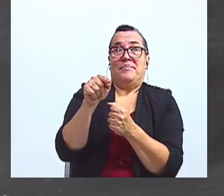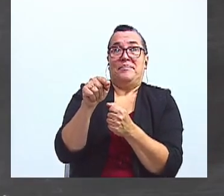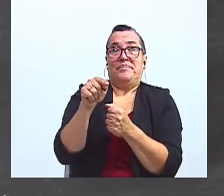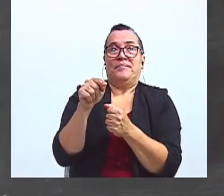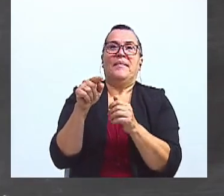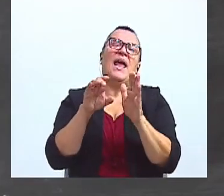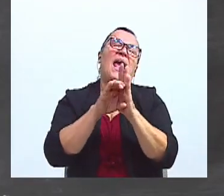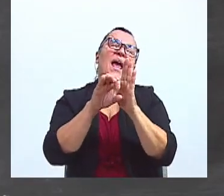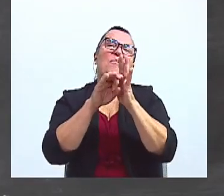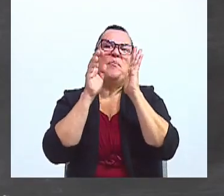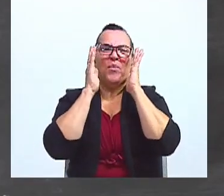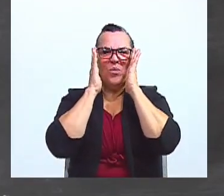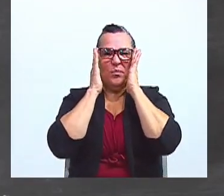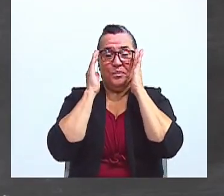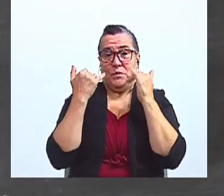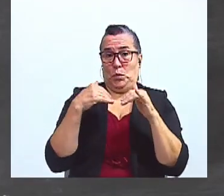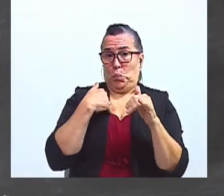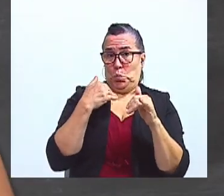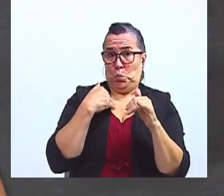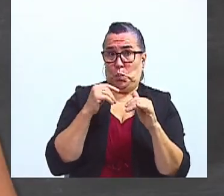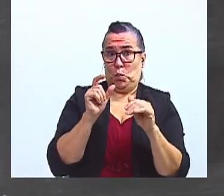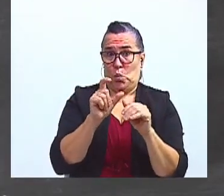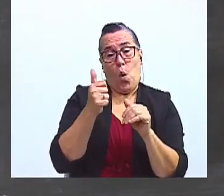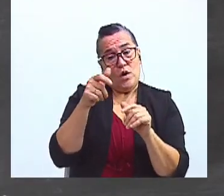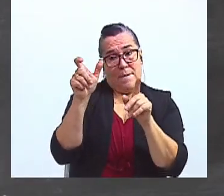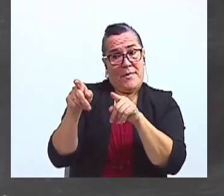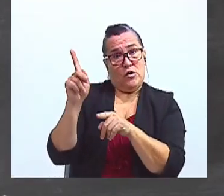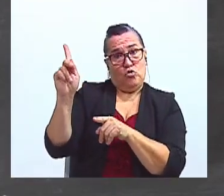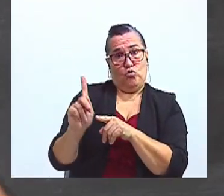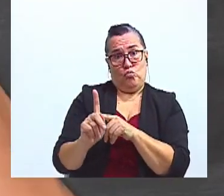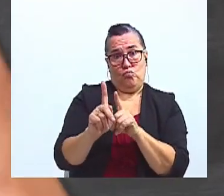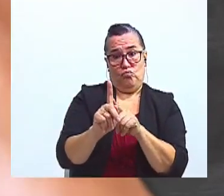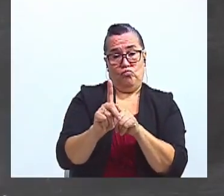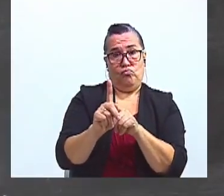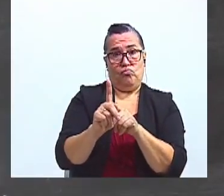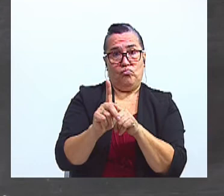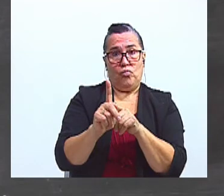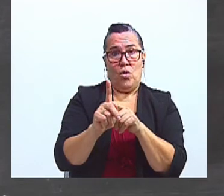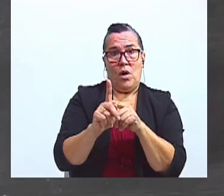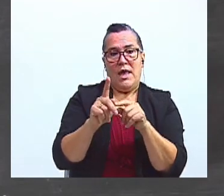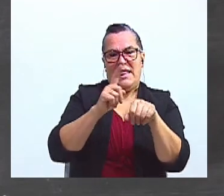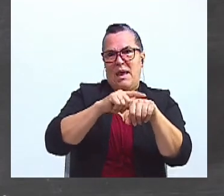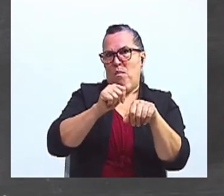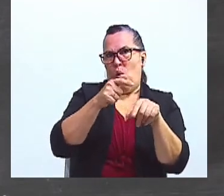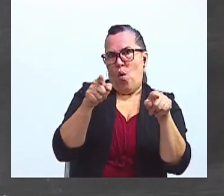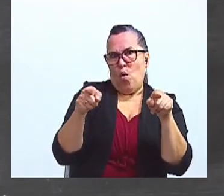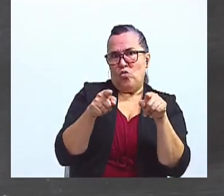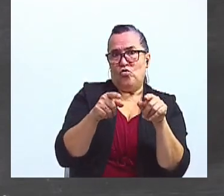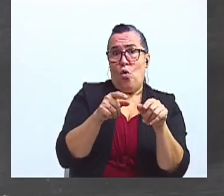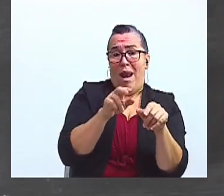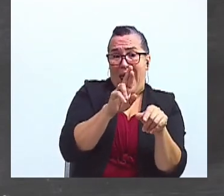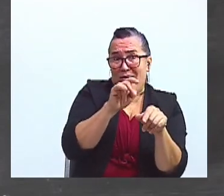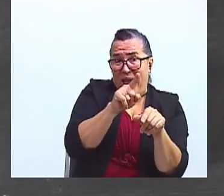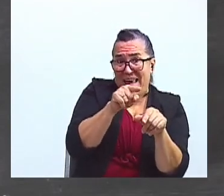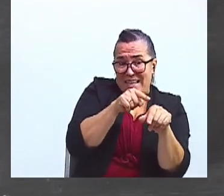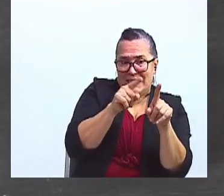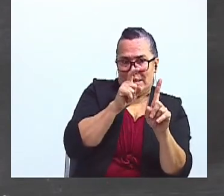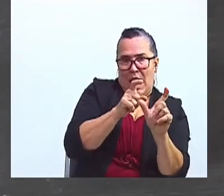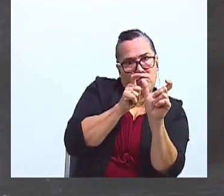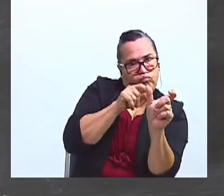Por ejemplo, si tenemos que poner otra persona y otro tiempo, la raíz se mantiene y se agrega otra desinencia, hasta.